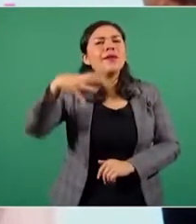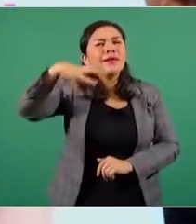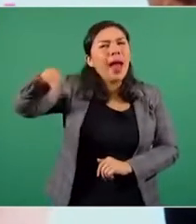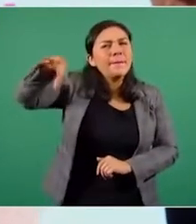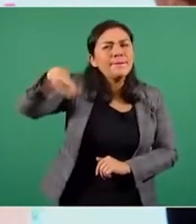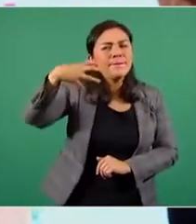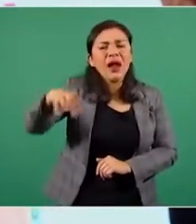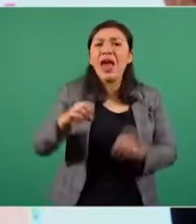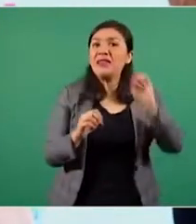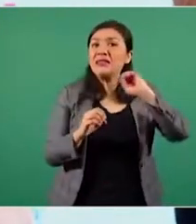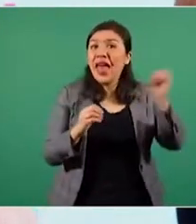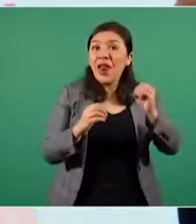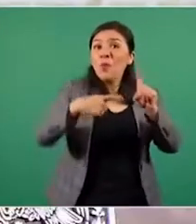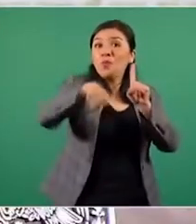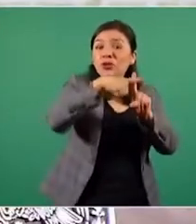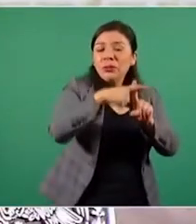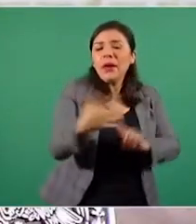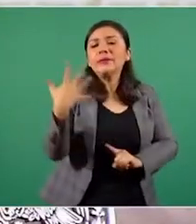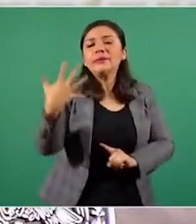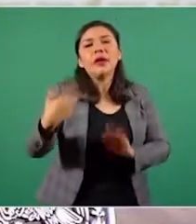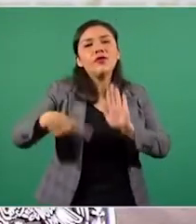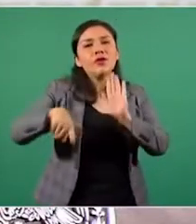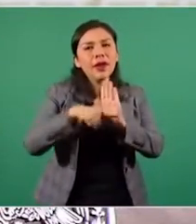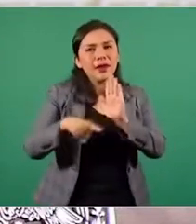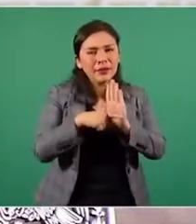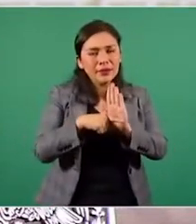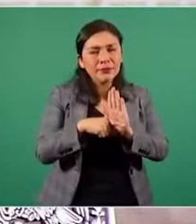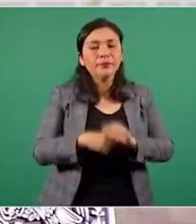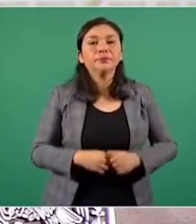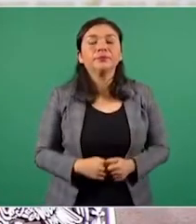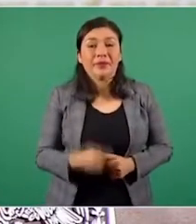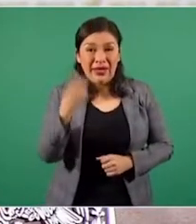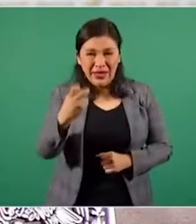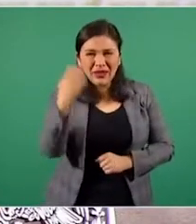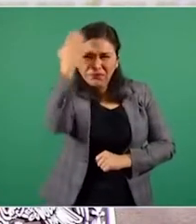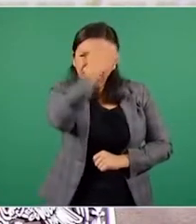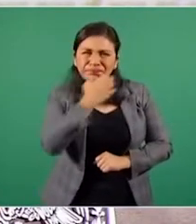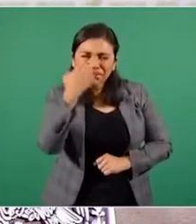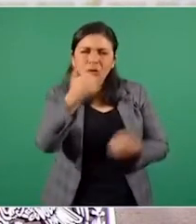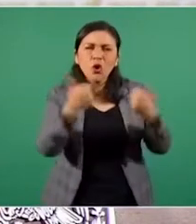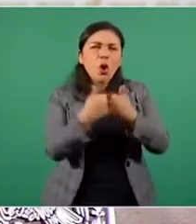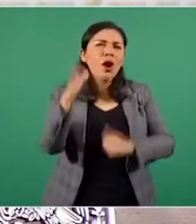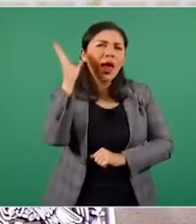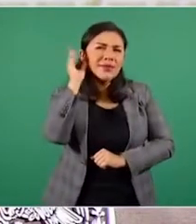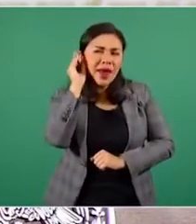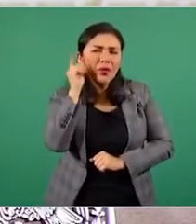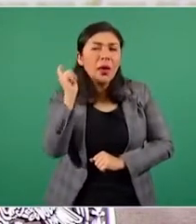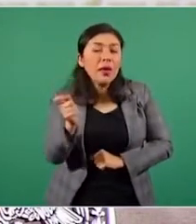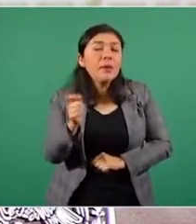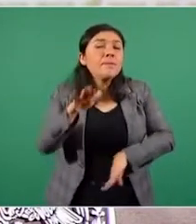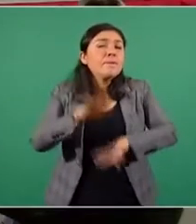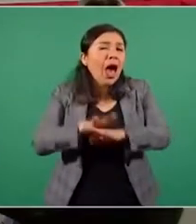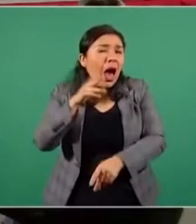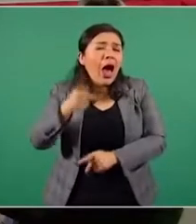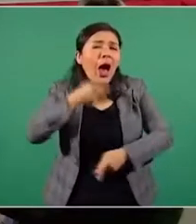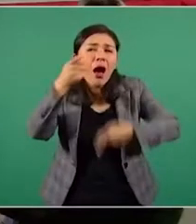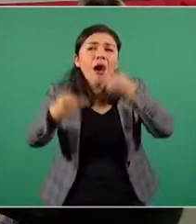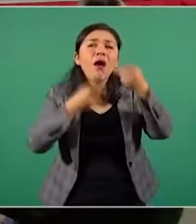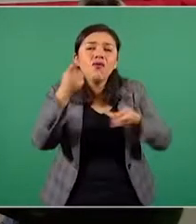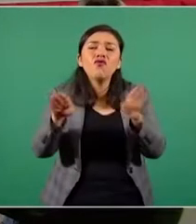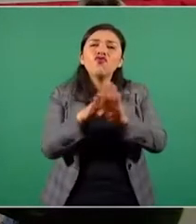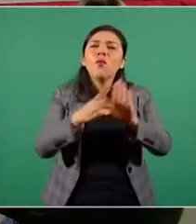menciones positivas y cinco negativas. De acuerdo al análisis en radio, es donde más ocurren menciones